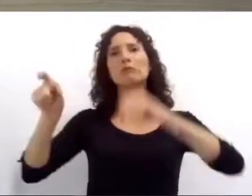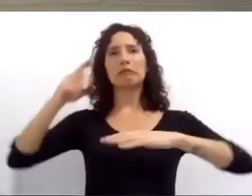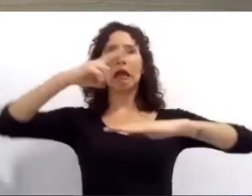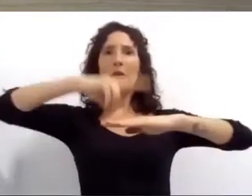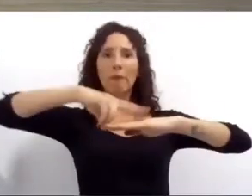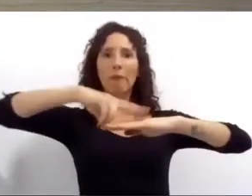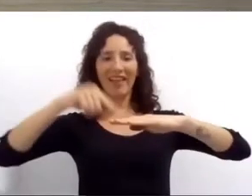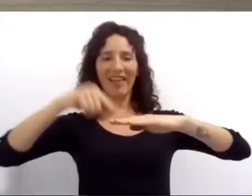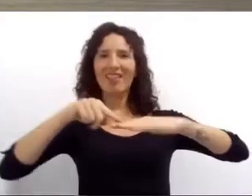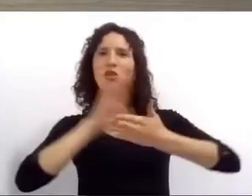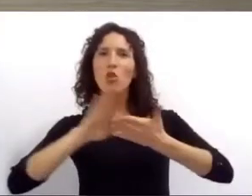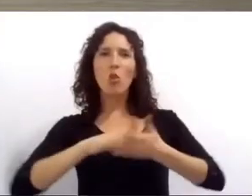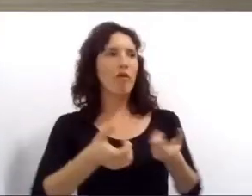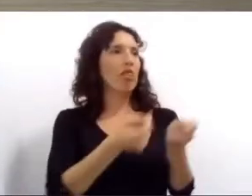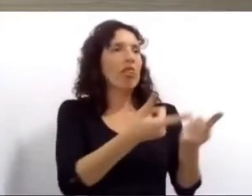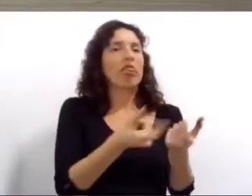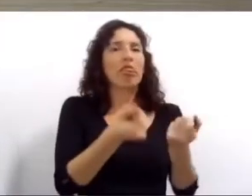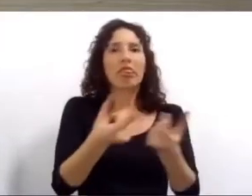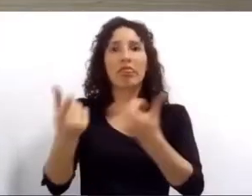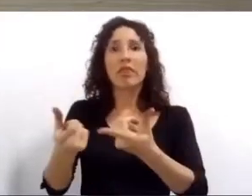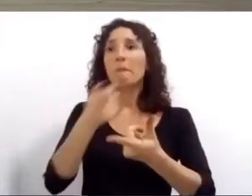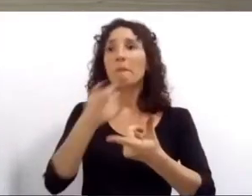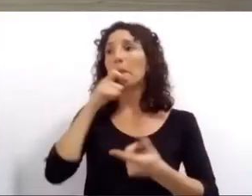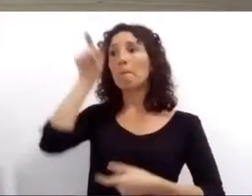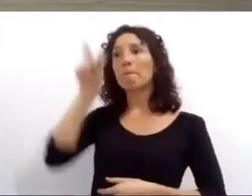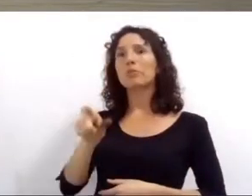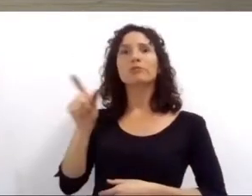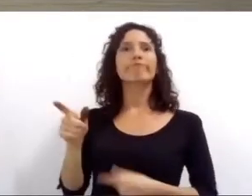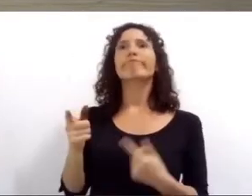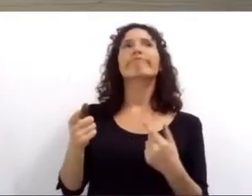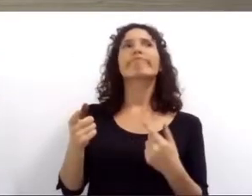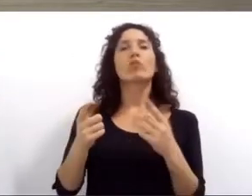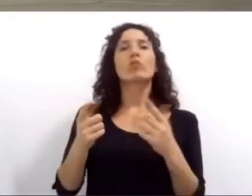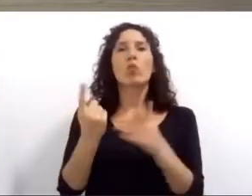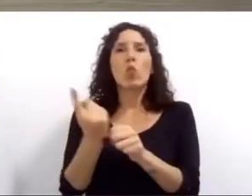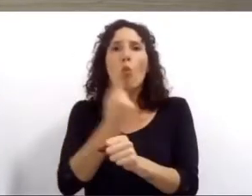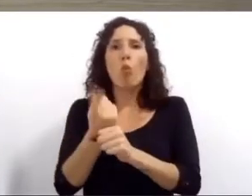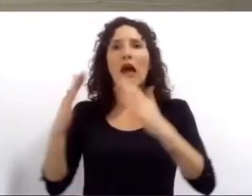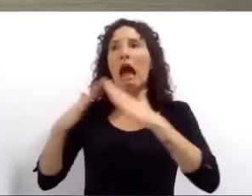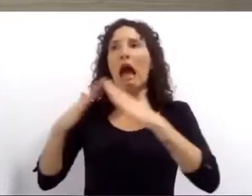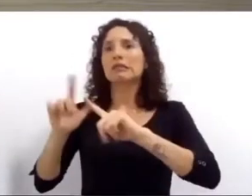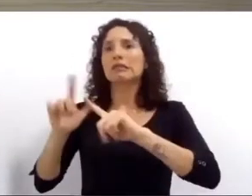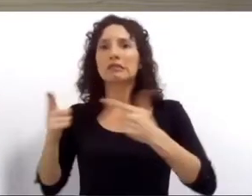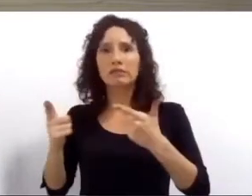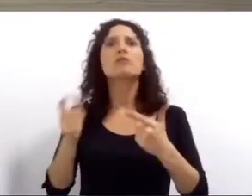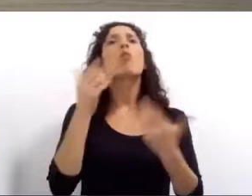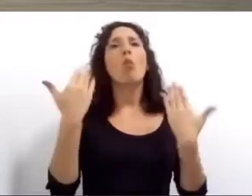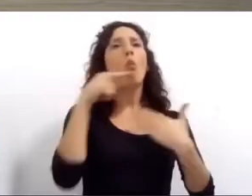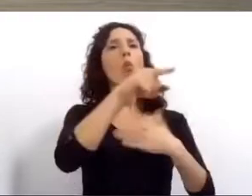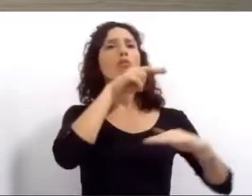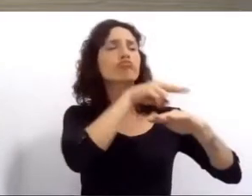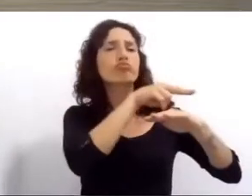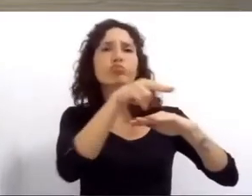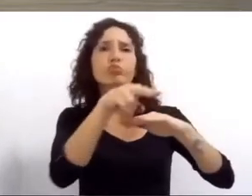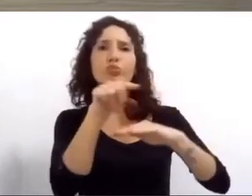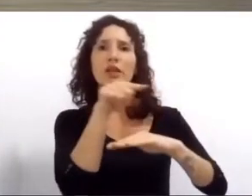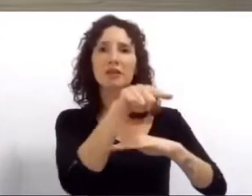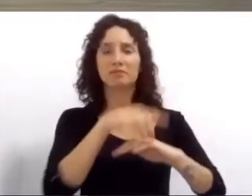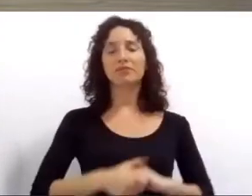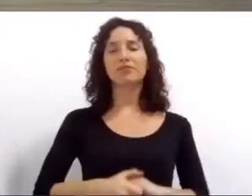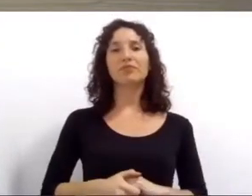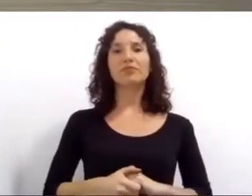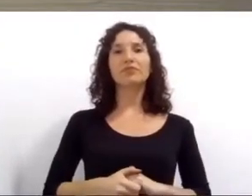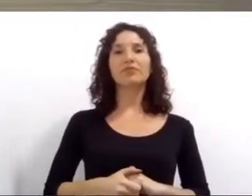que hubieran contraído el virus y no tuvieran dónde aislarse. Dispusimos 18 espacios de aislamiento preventivo comunitario